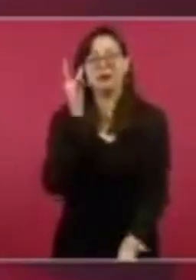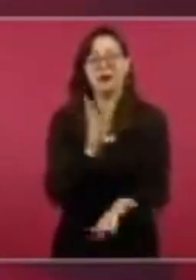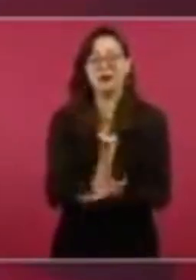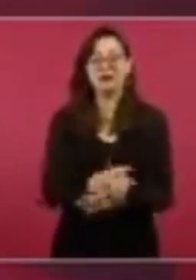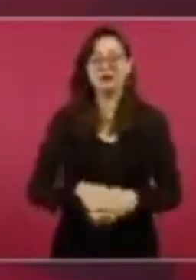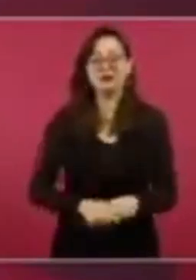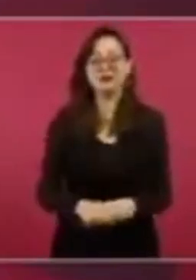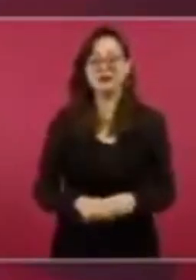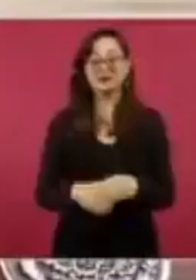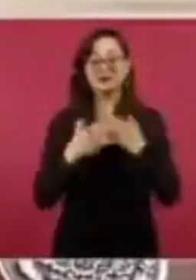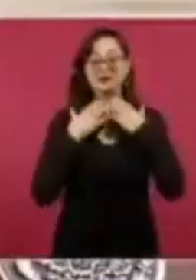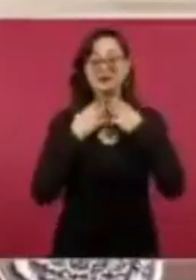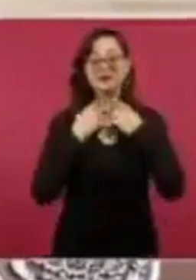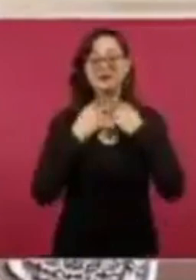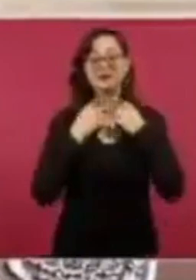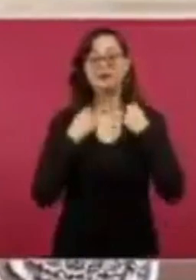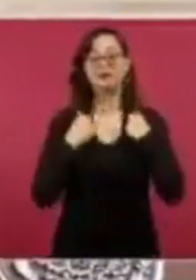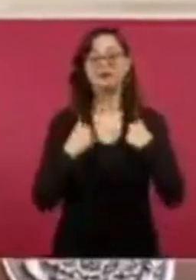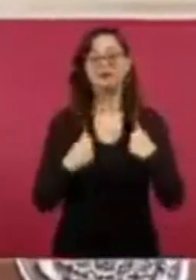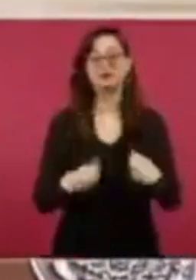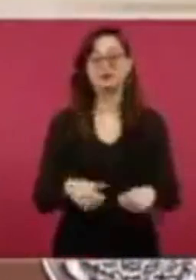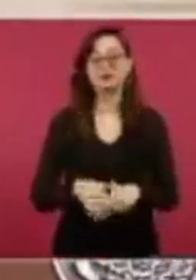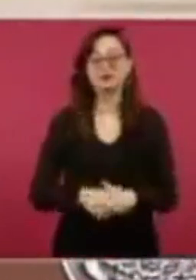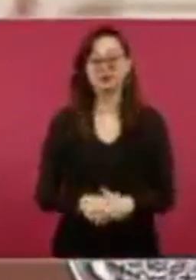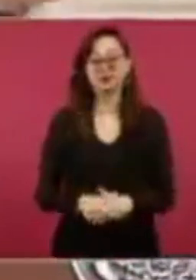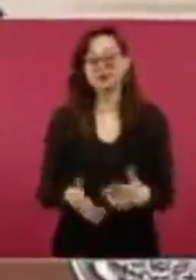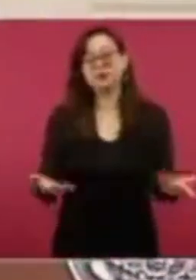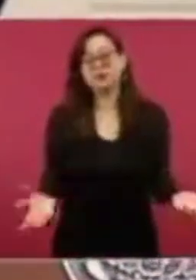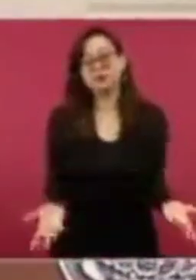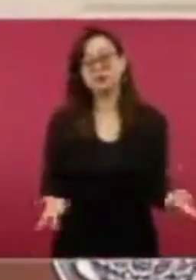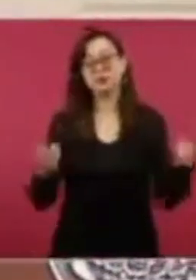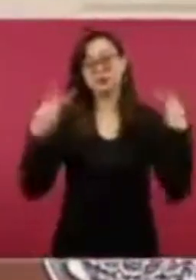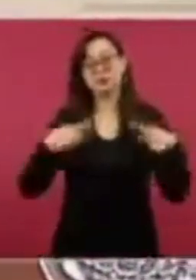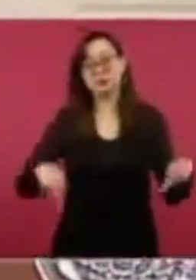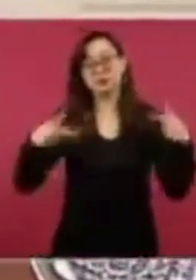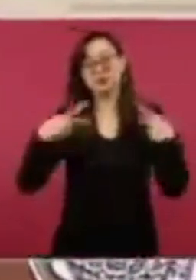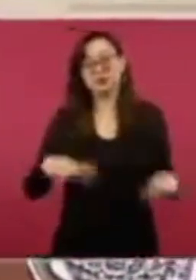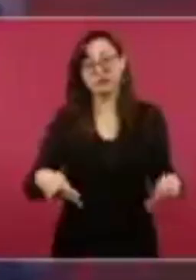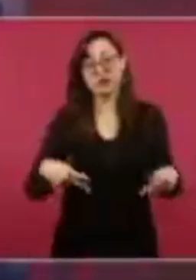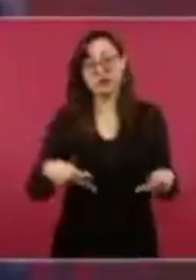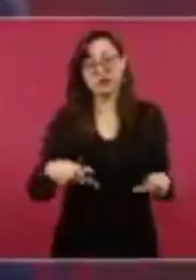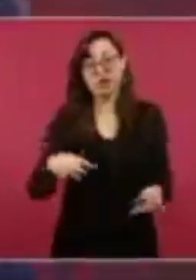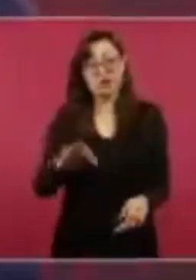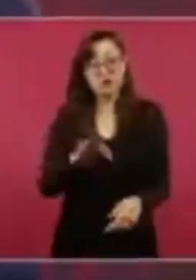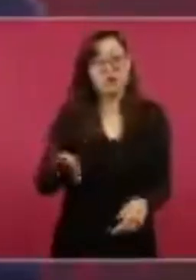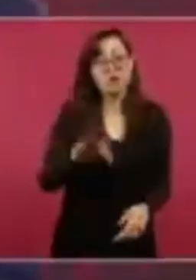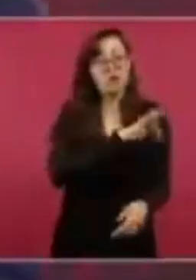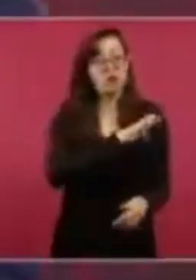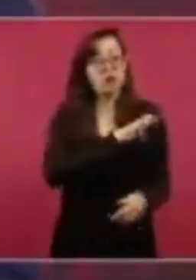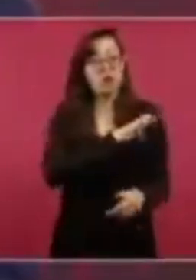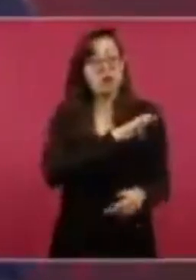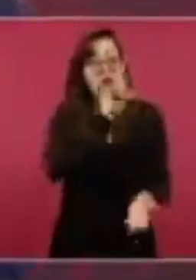Lo demás sobre la asistencia, pues cada quien tiene su medición.